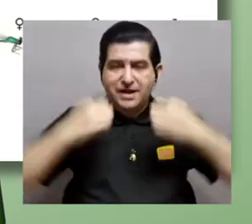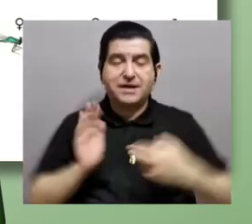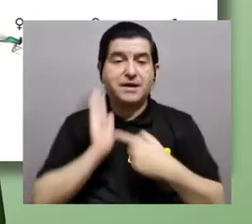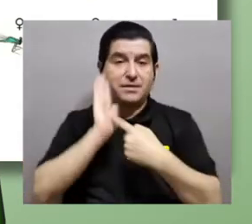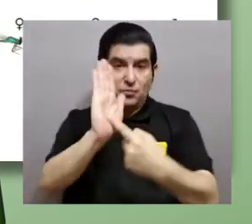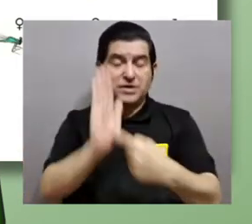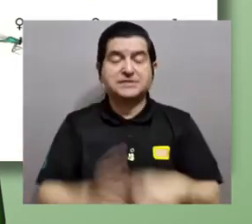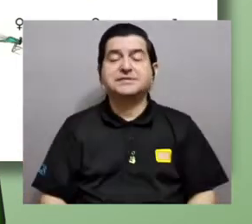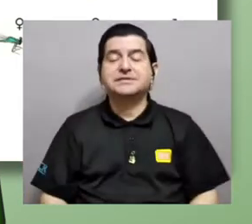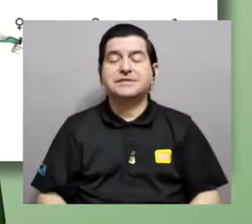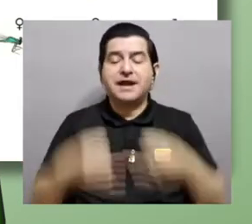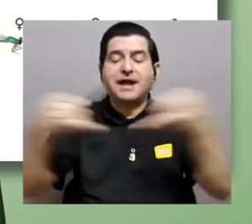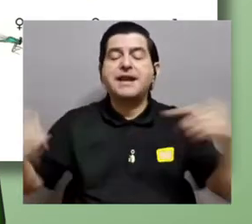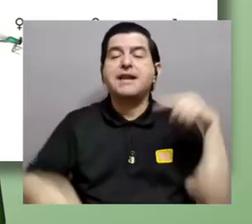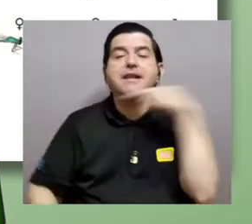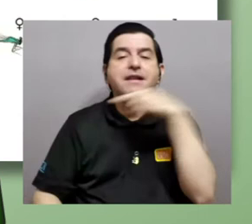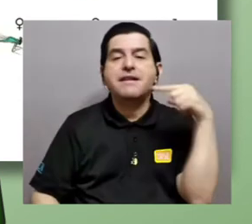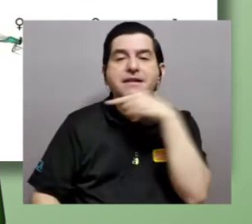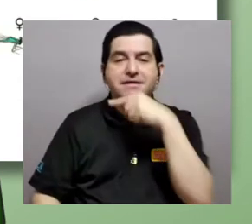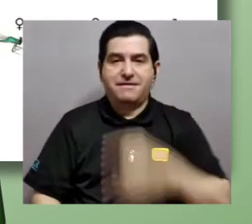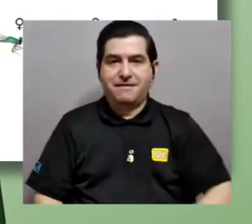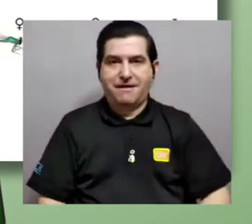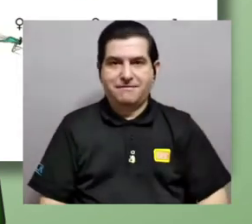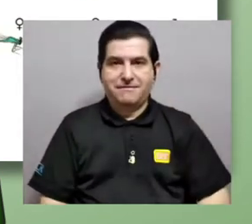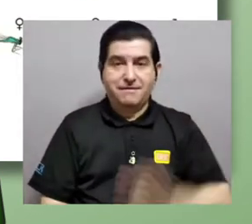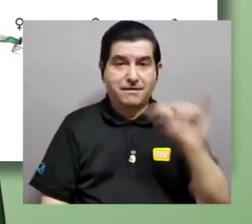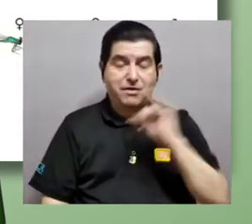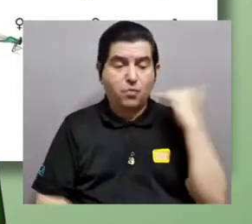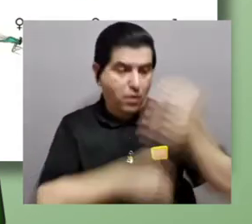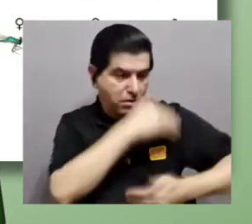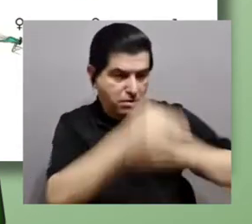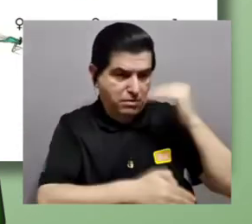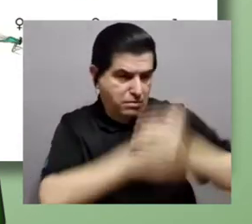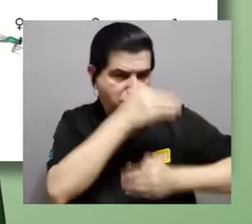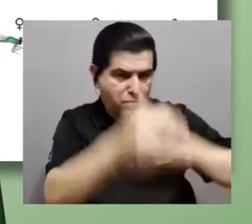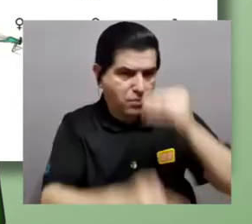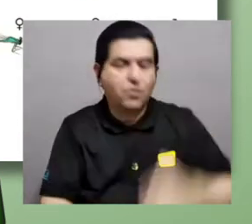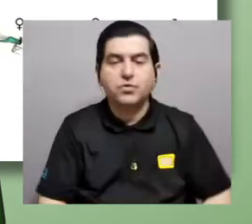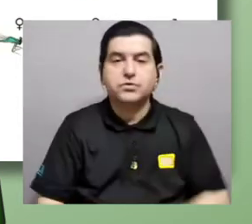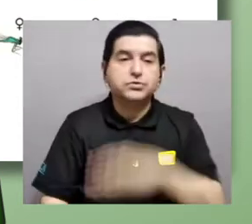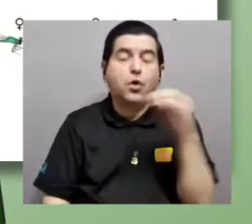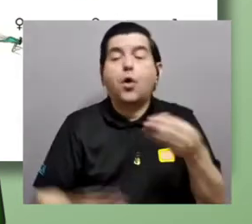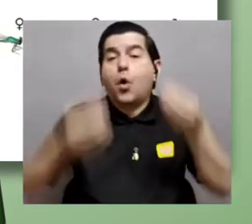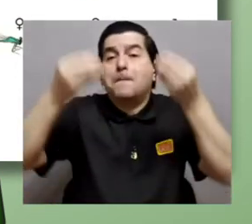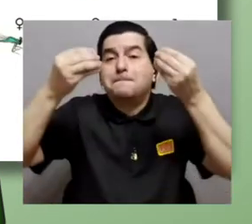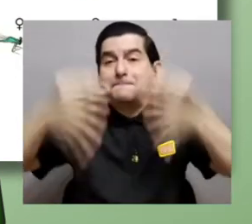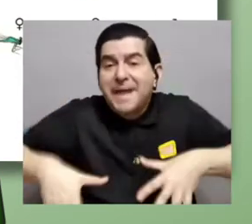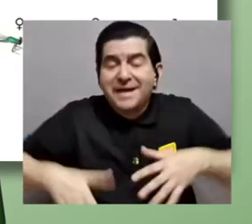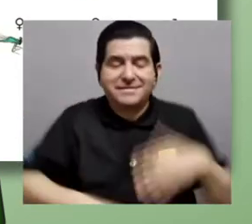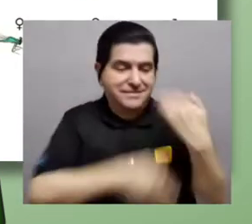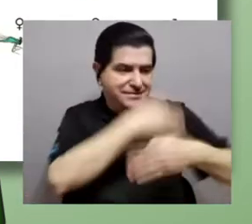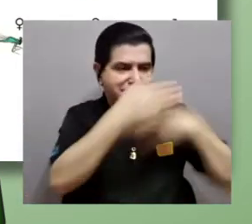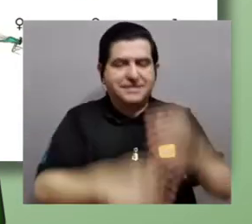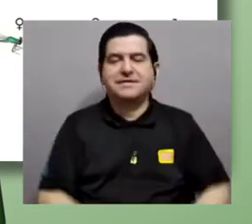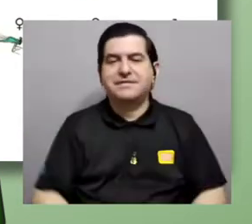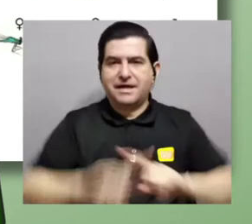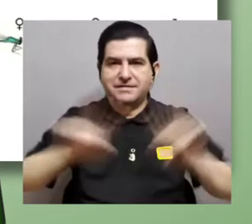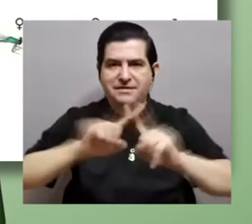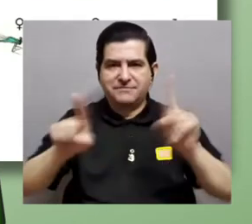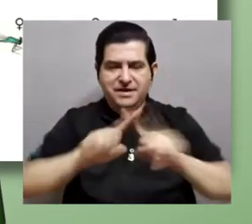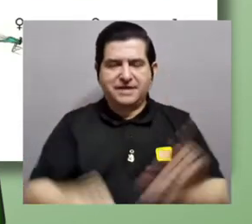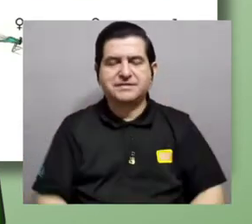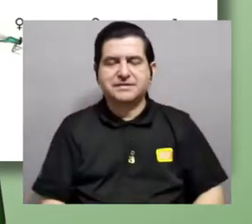rojas. Y también en la evolución, o más bien la pérdida evolutiva de las diferencias entre los machos,